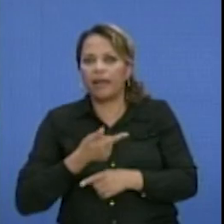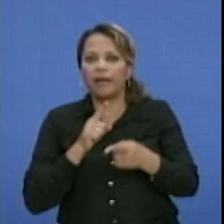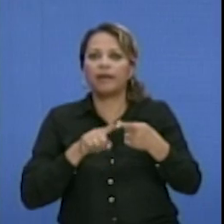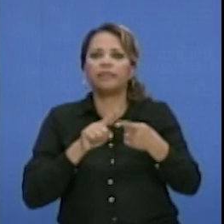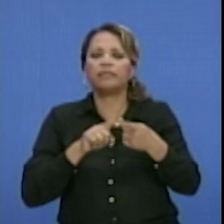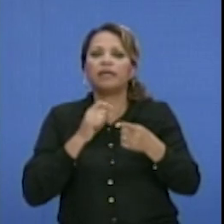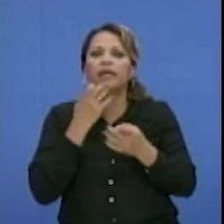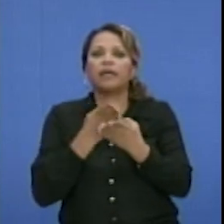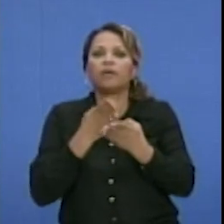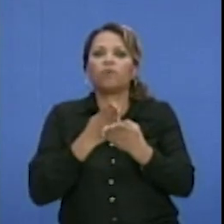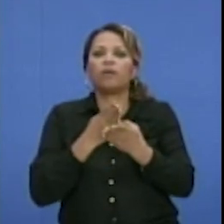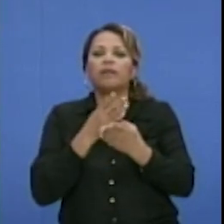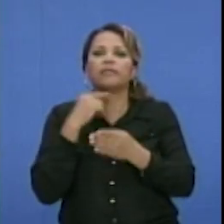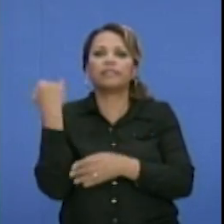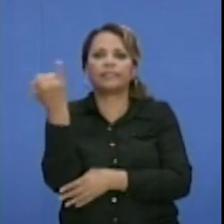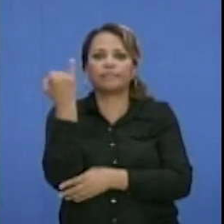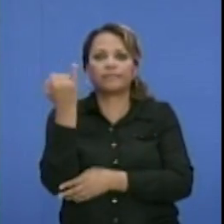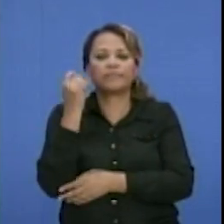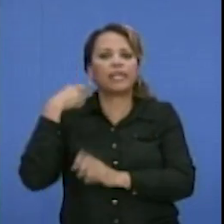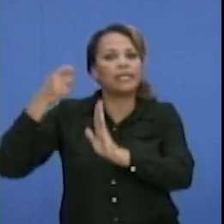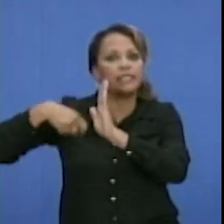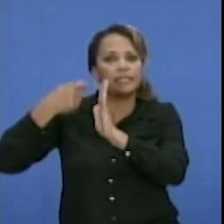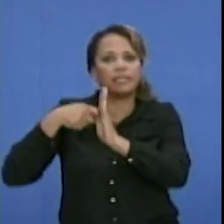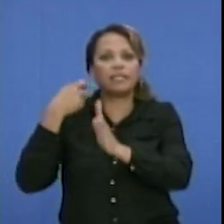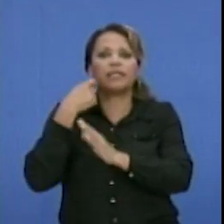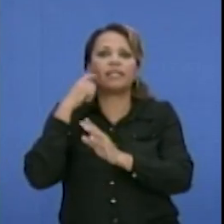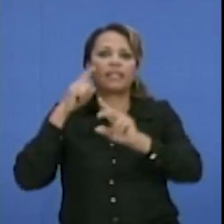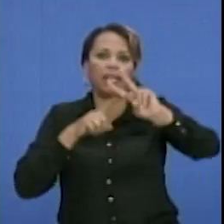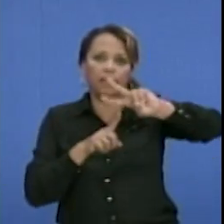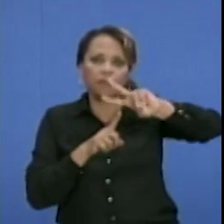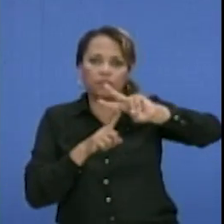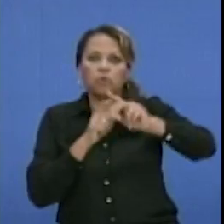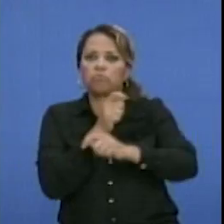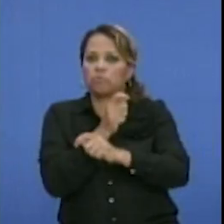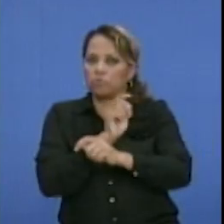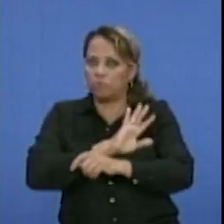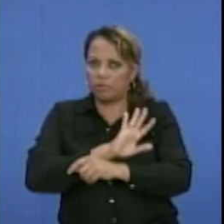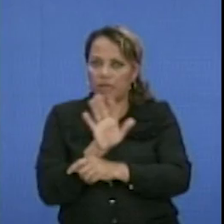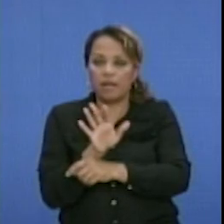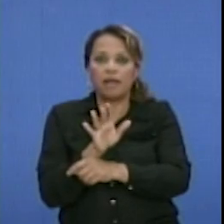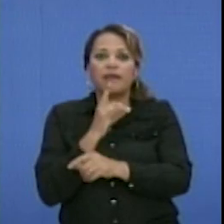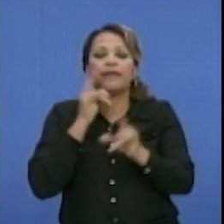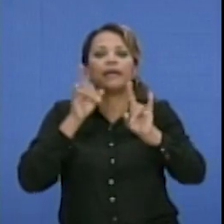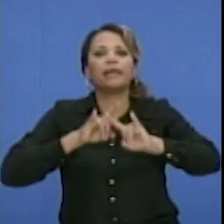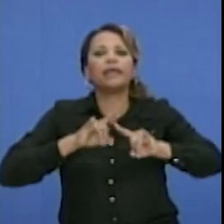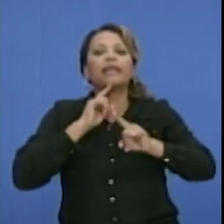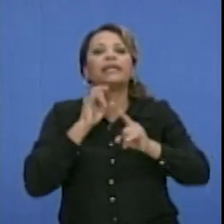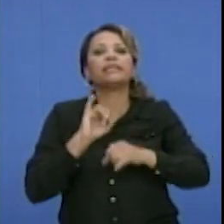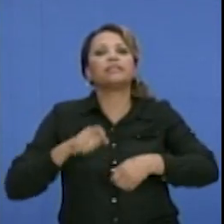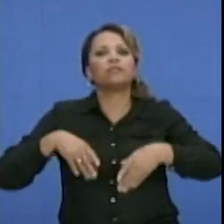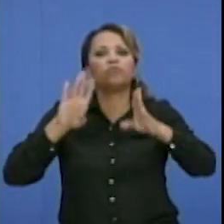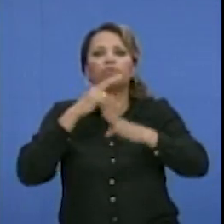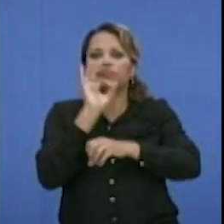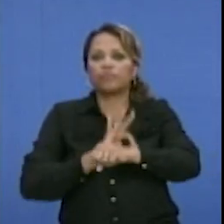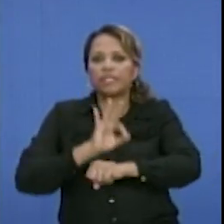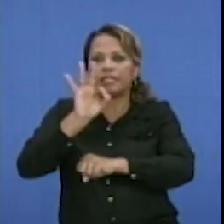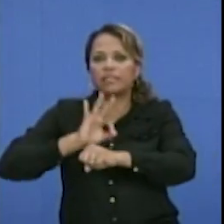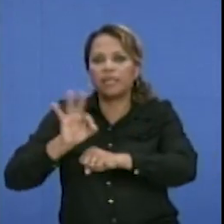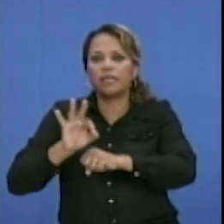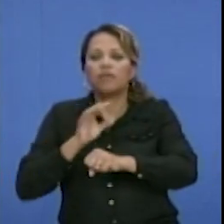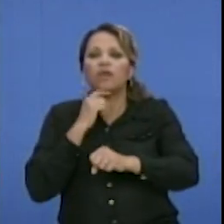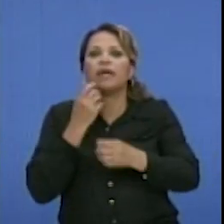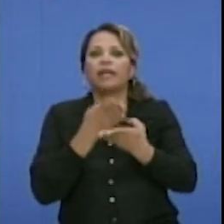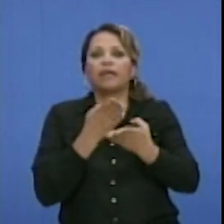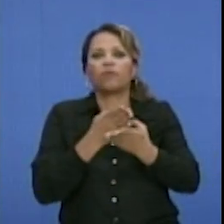la Escuela Internacional de Cine y Televisión, que ya tuvo sus cursos, el Instituto Superior de Diseño, el Colegio Santa Clara, el